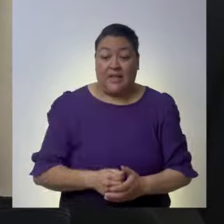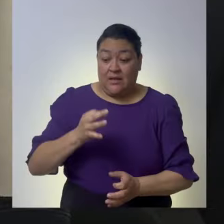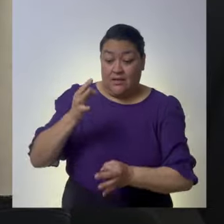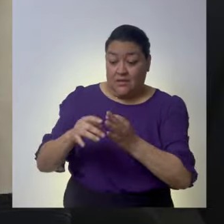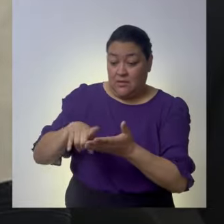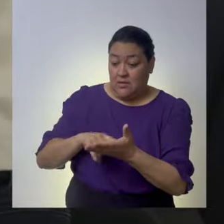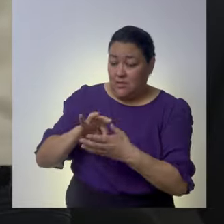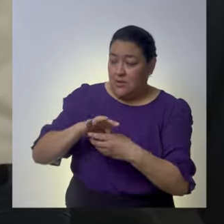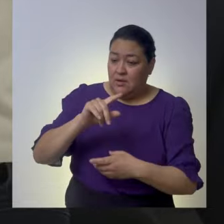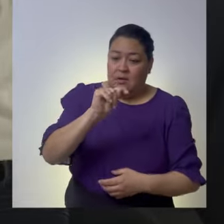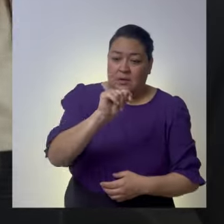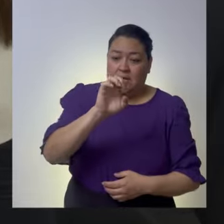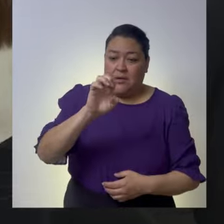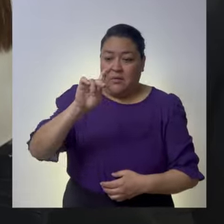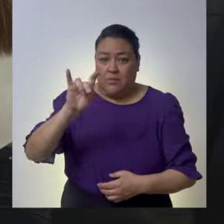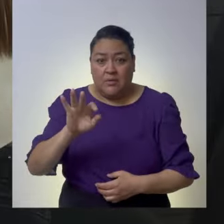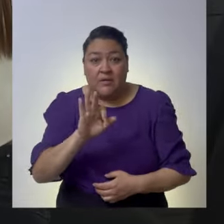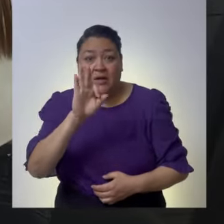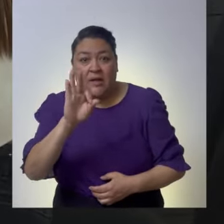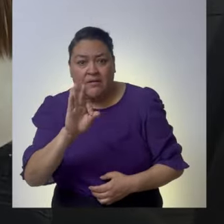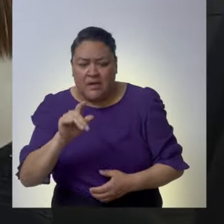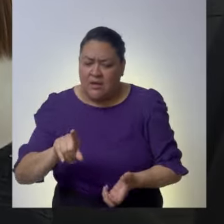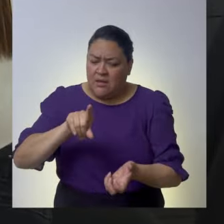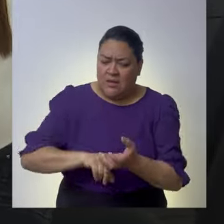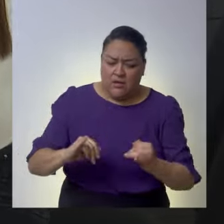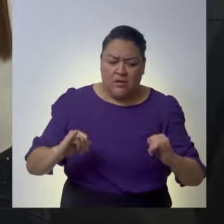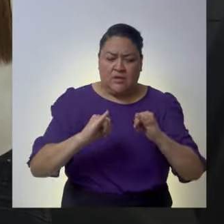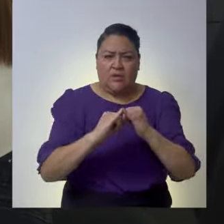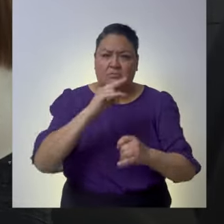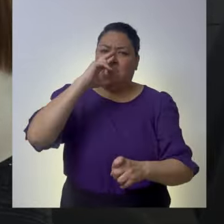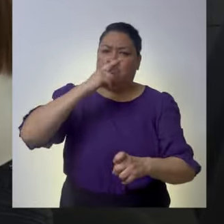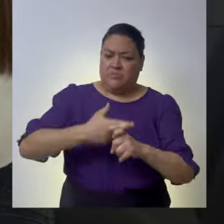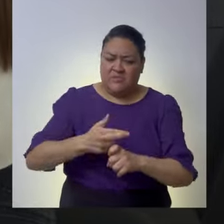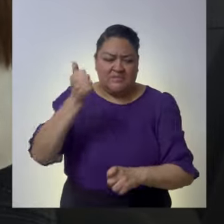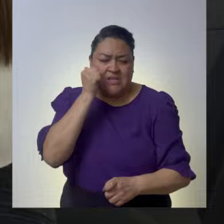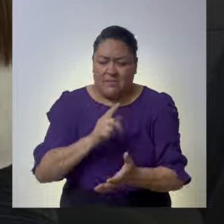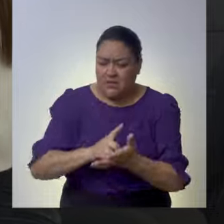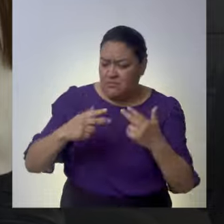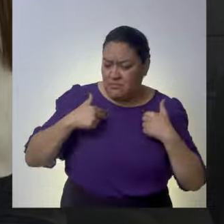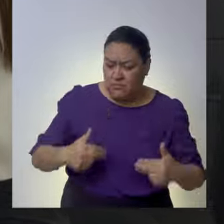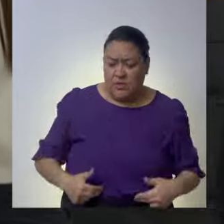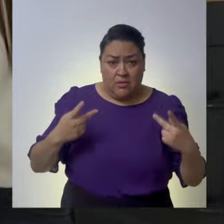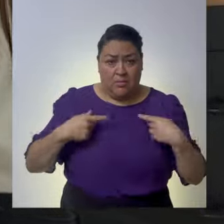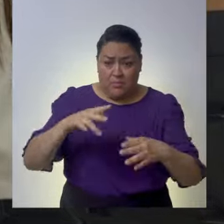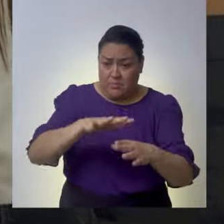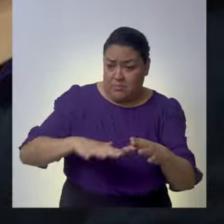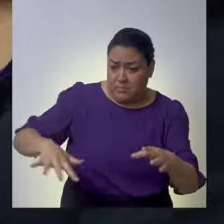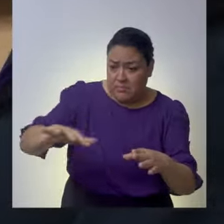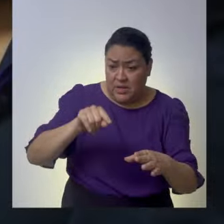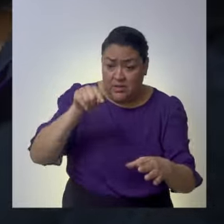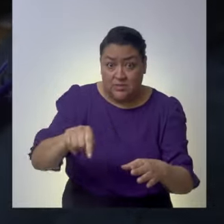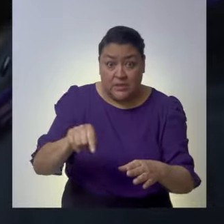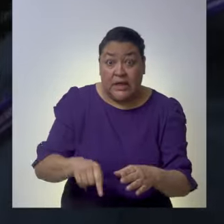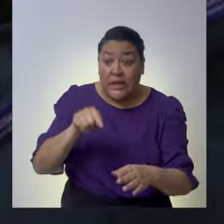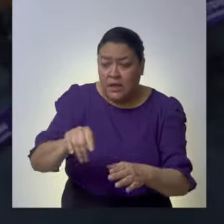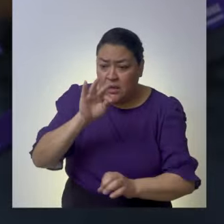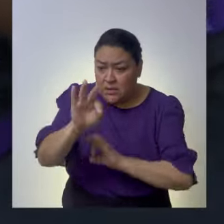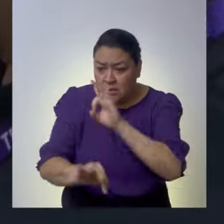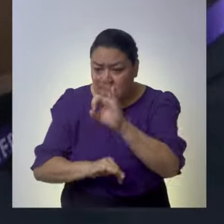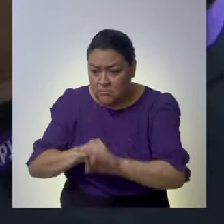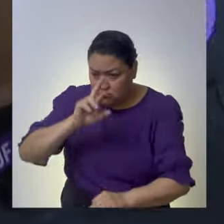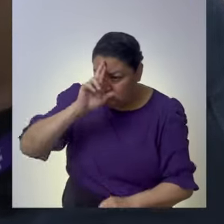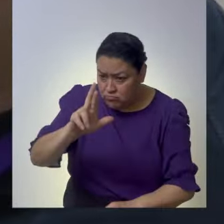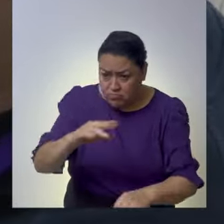El Tribunal Electoral del Poder Judicial de la Federación es una institución comprometida con los derechos humanos de las personas a fin de que sean